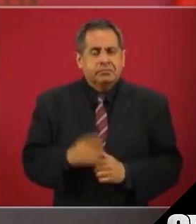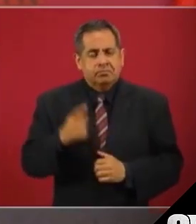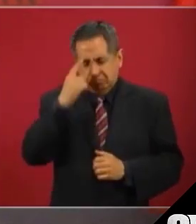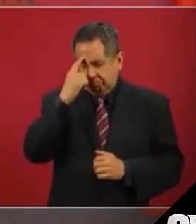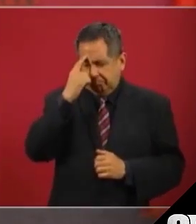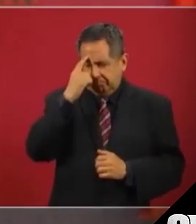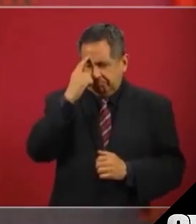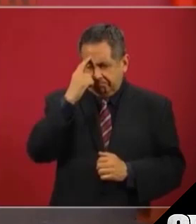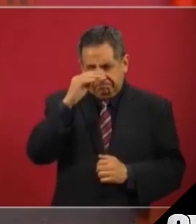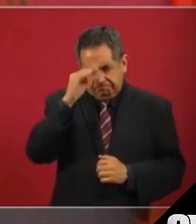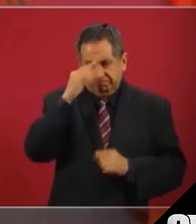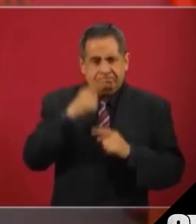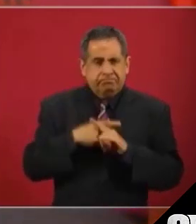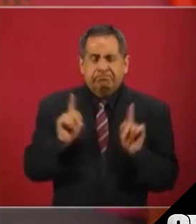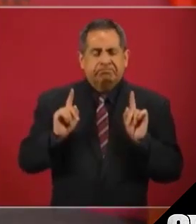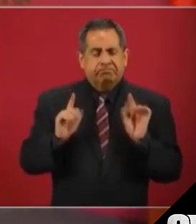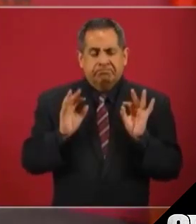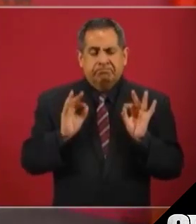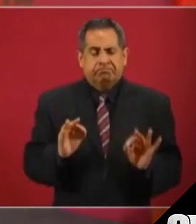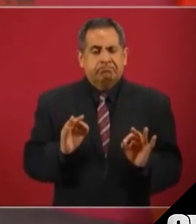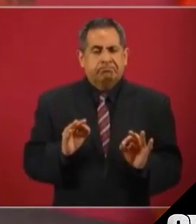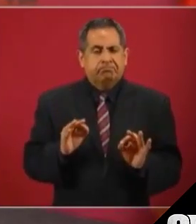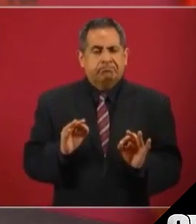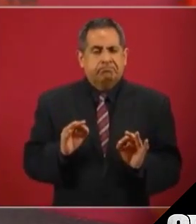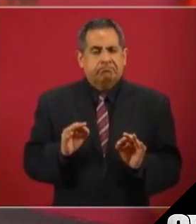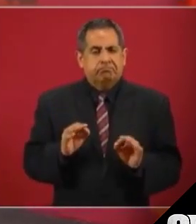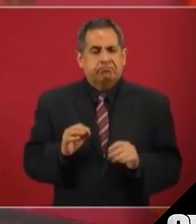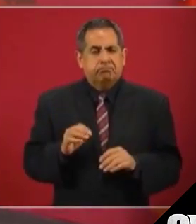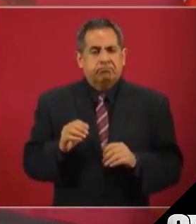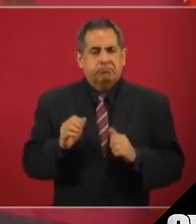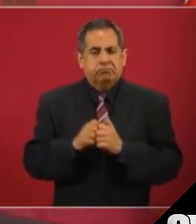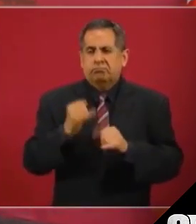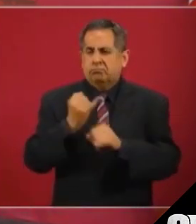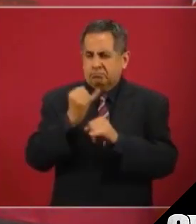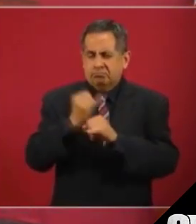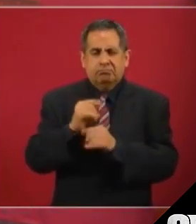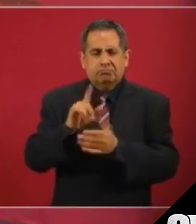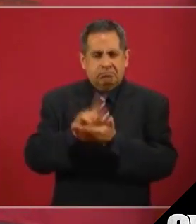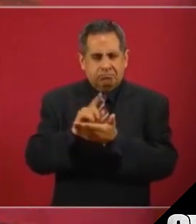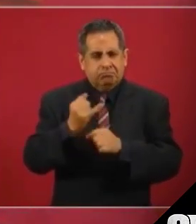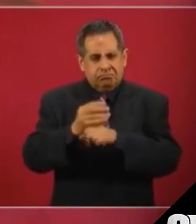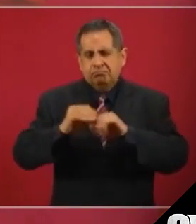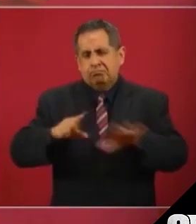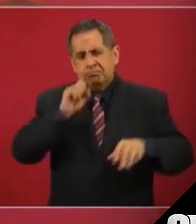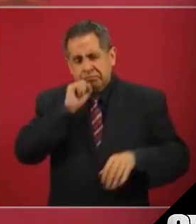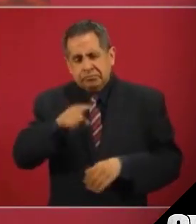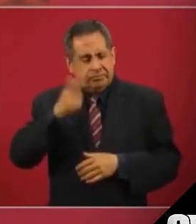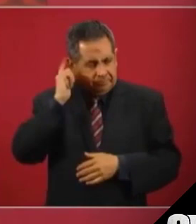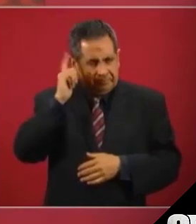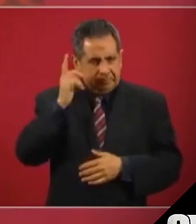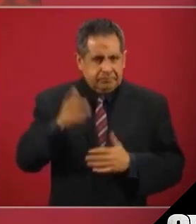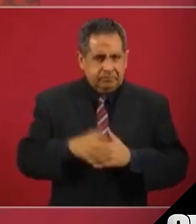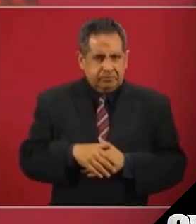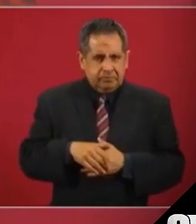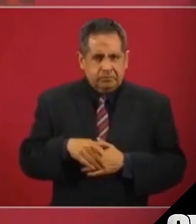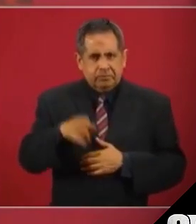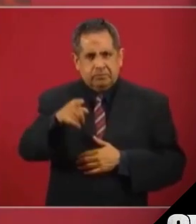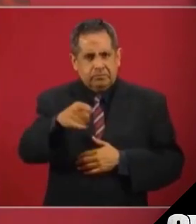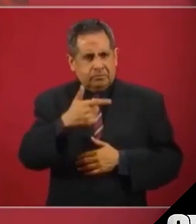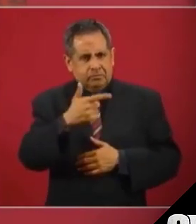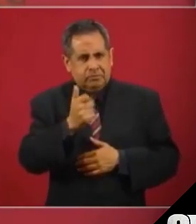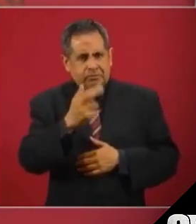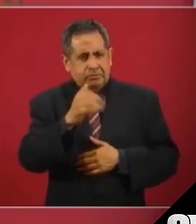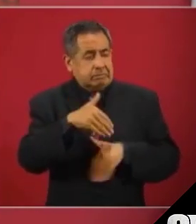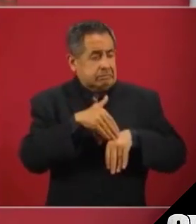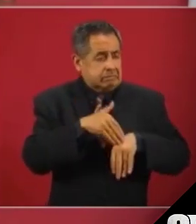postura distinta, diferente. Y en redes sociales también y ojalá y no se deje usted, don Gabriel,